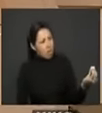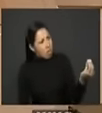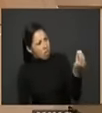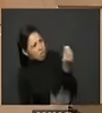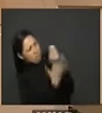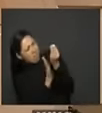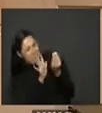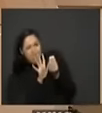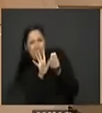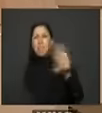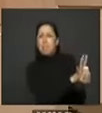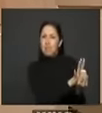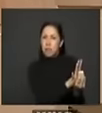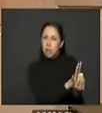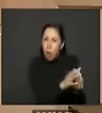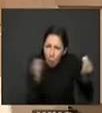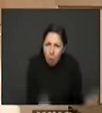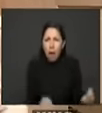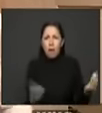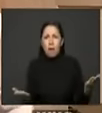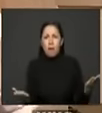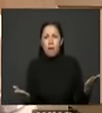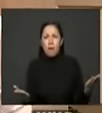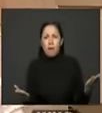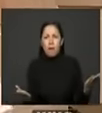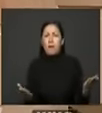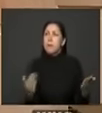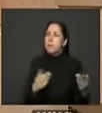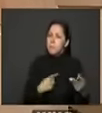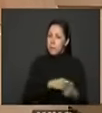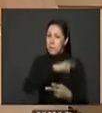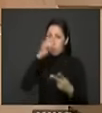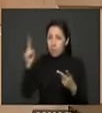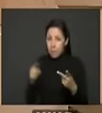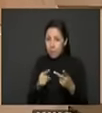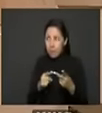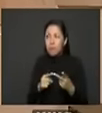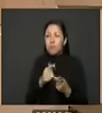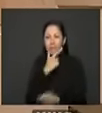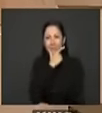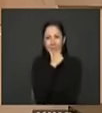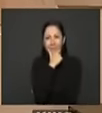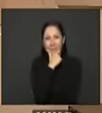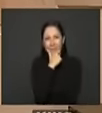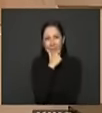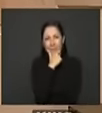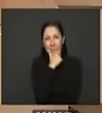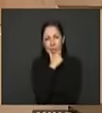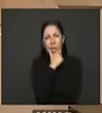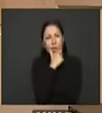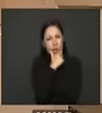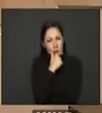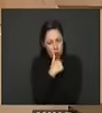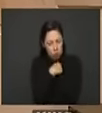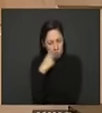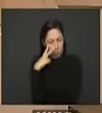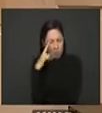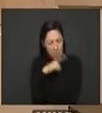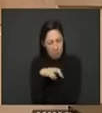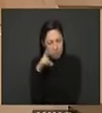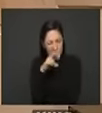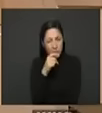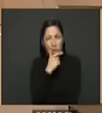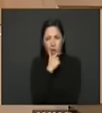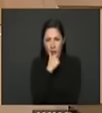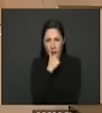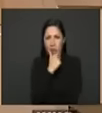regiones de Colombia. Así que lo segundo que logré investigar en estos años y que quiero compartir con ustedes luego hemos